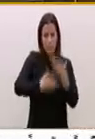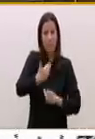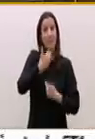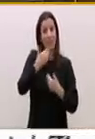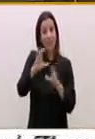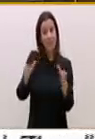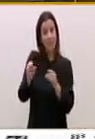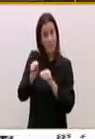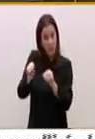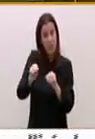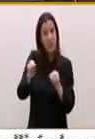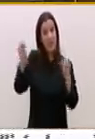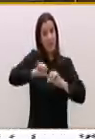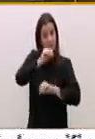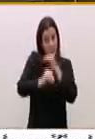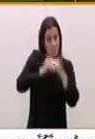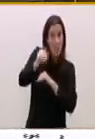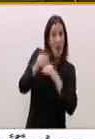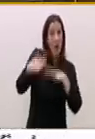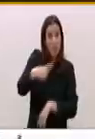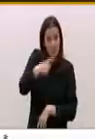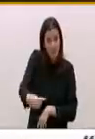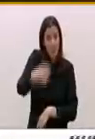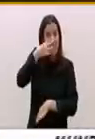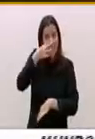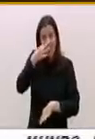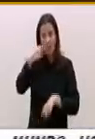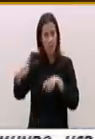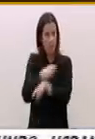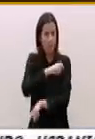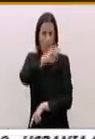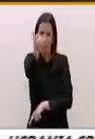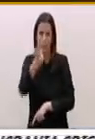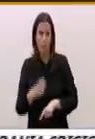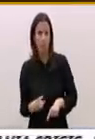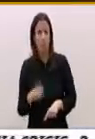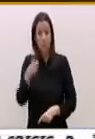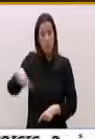superando la crisis, la realidad es otra muy distinta. Ustedes han conseguido